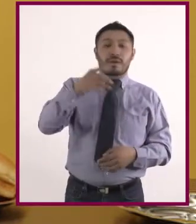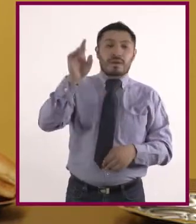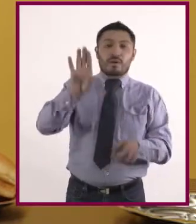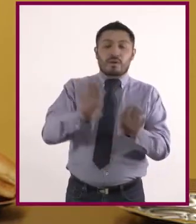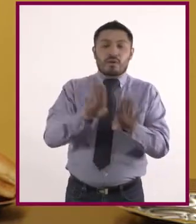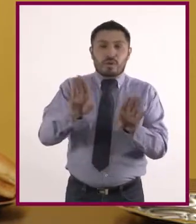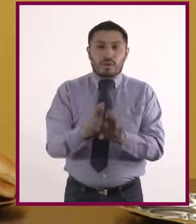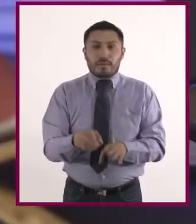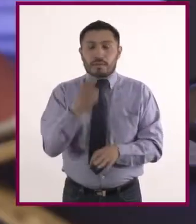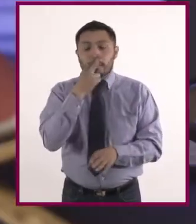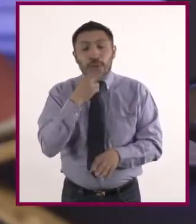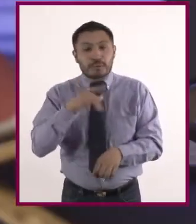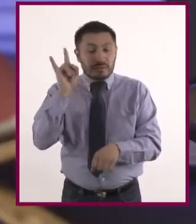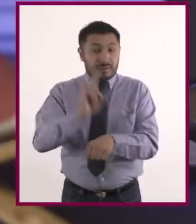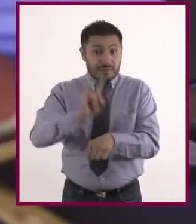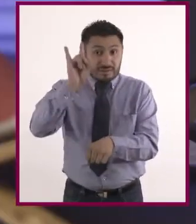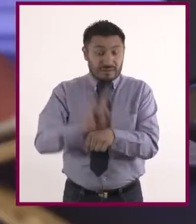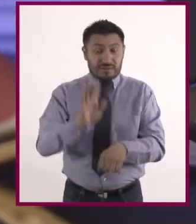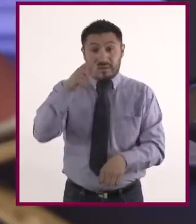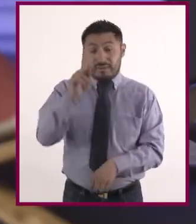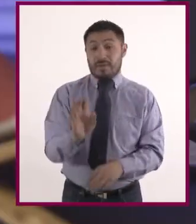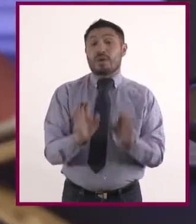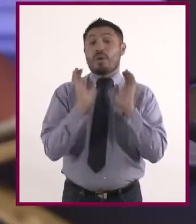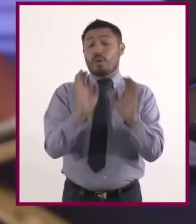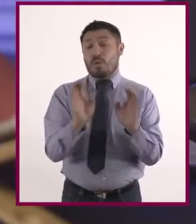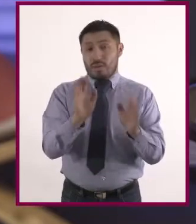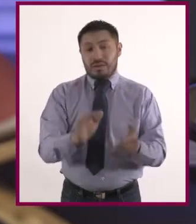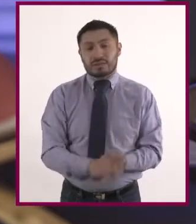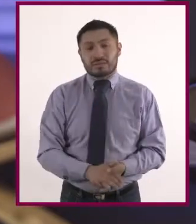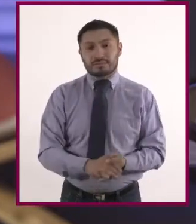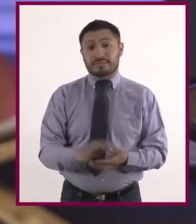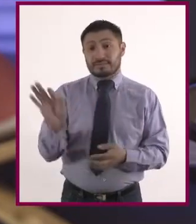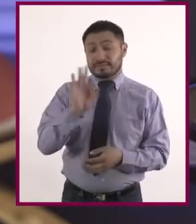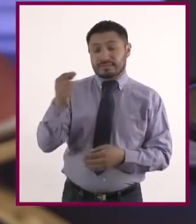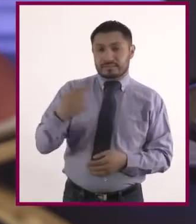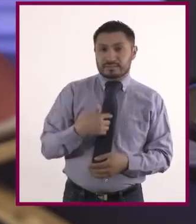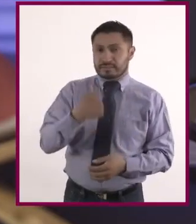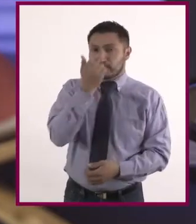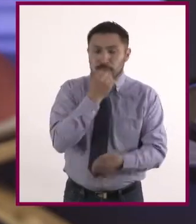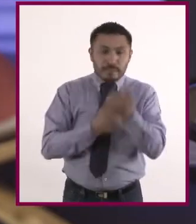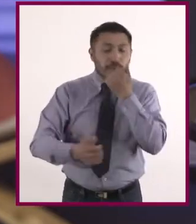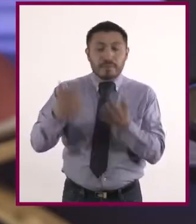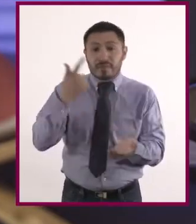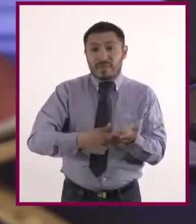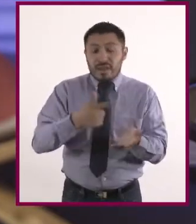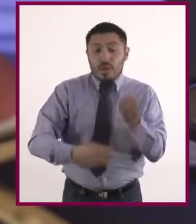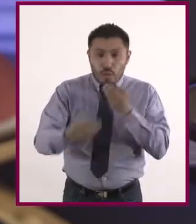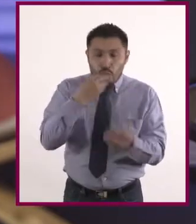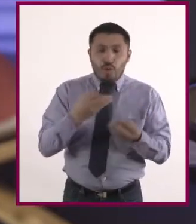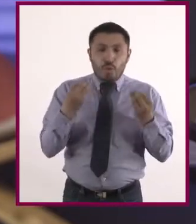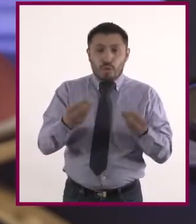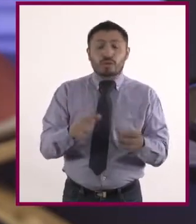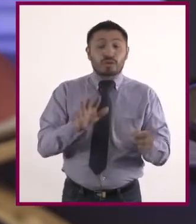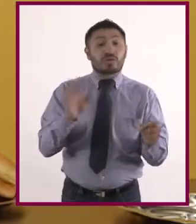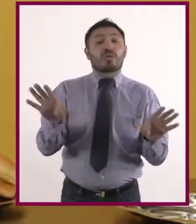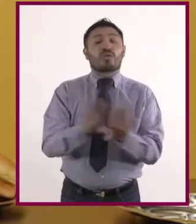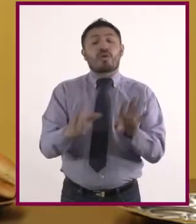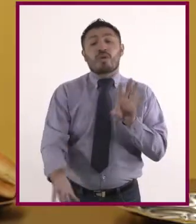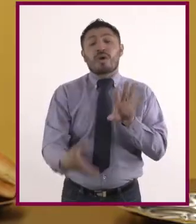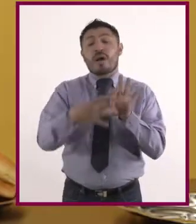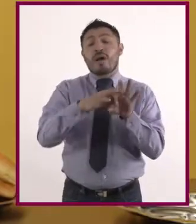consumo con moderación. Hablando de edulcorantes y consumo excesivo de azúcares y grasas, ¿qué me dices del problema de la obesidad en México?